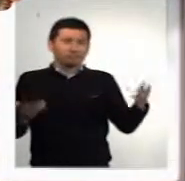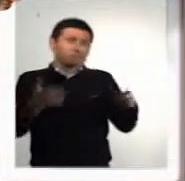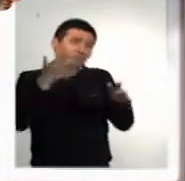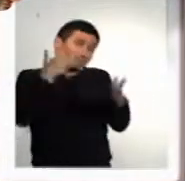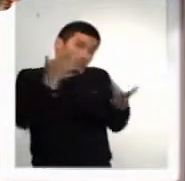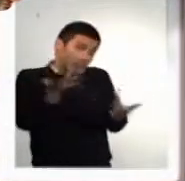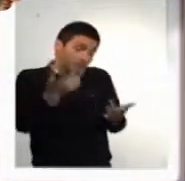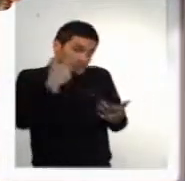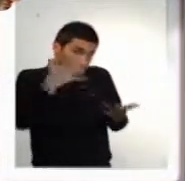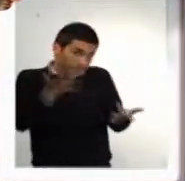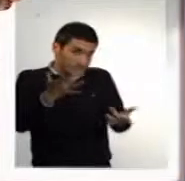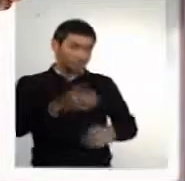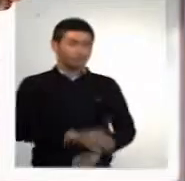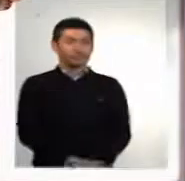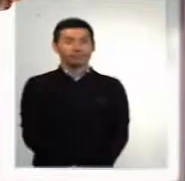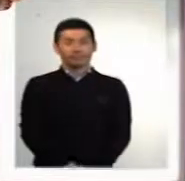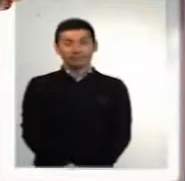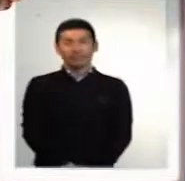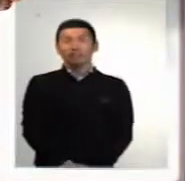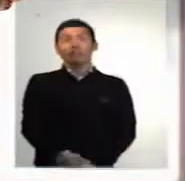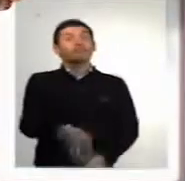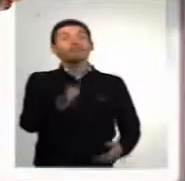Pero, pues vamos a ver qué ocurre.